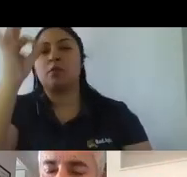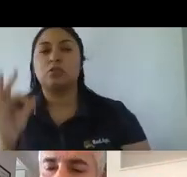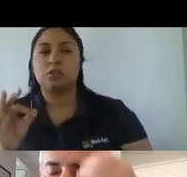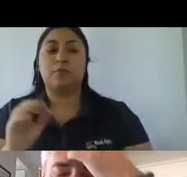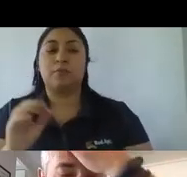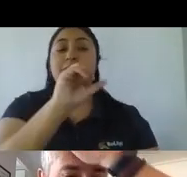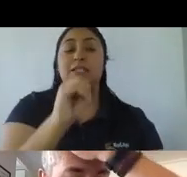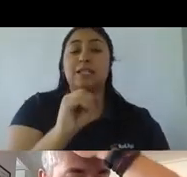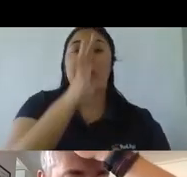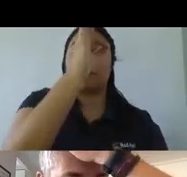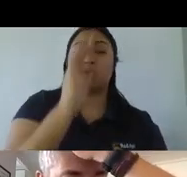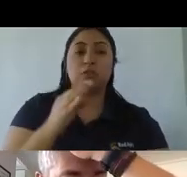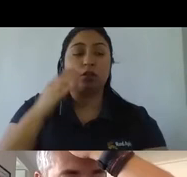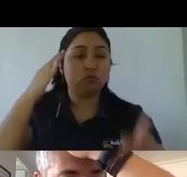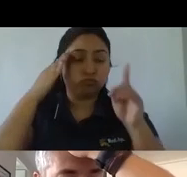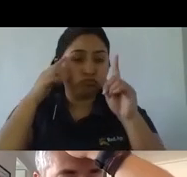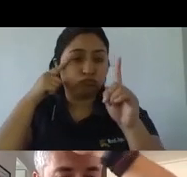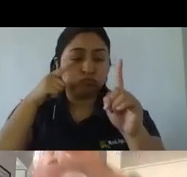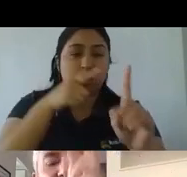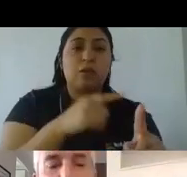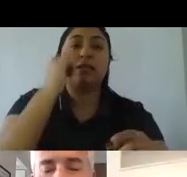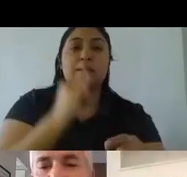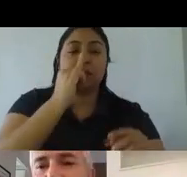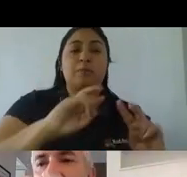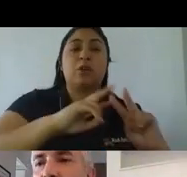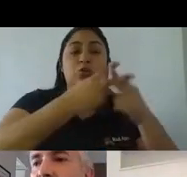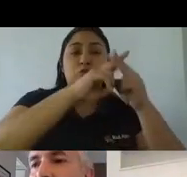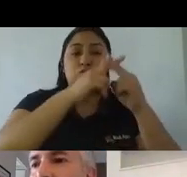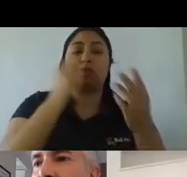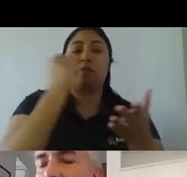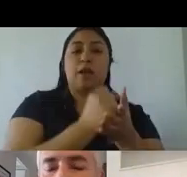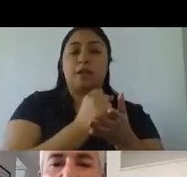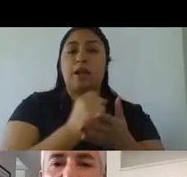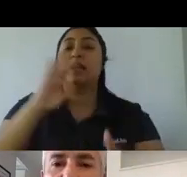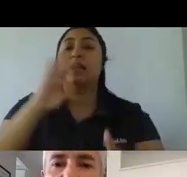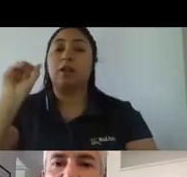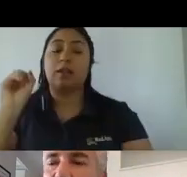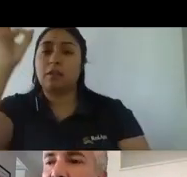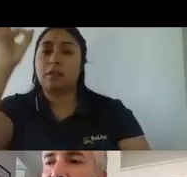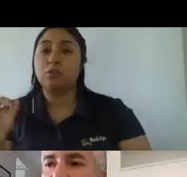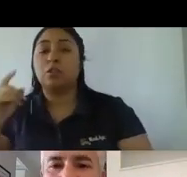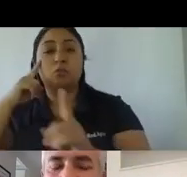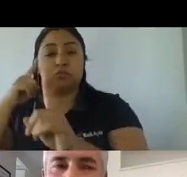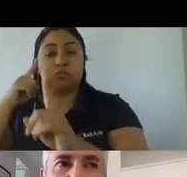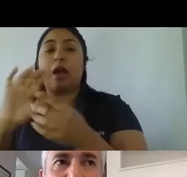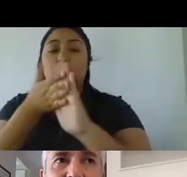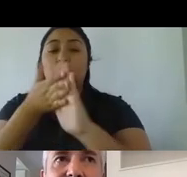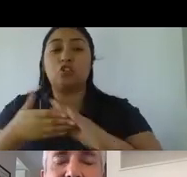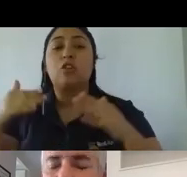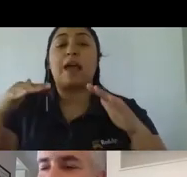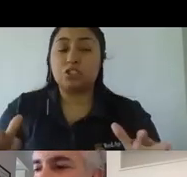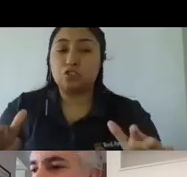% orientado a siempre a la construcción de marca y 40% orientado a todas aquellas acciones tácticas